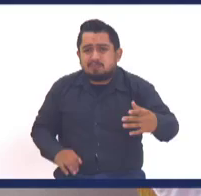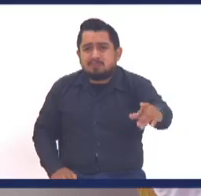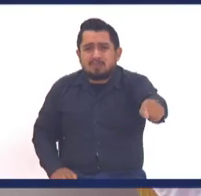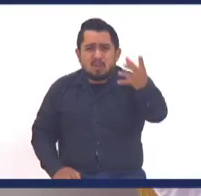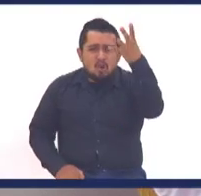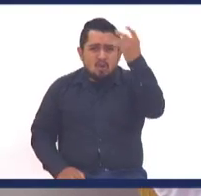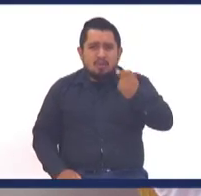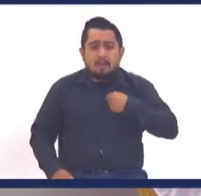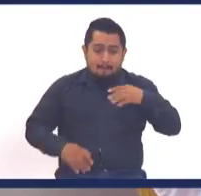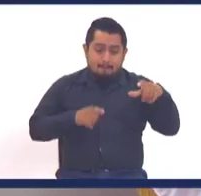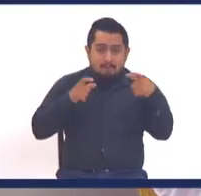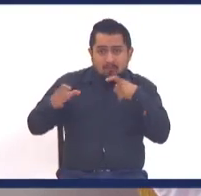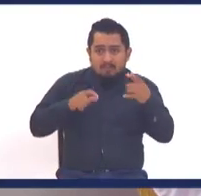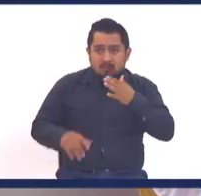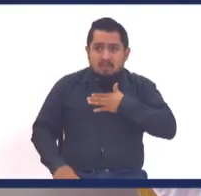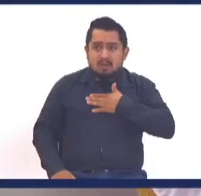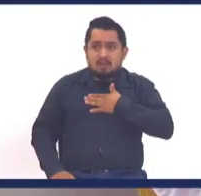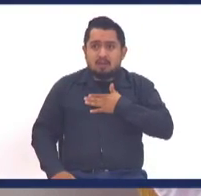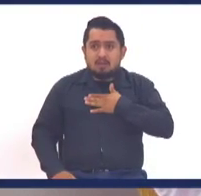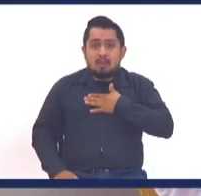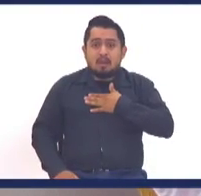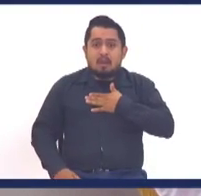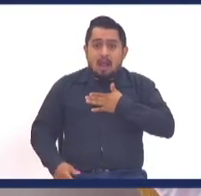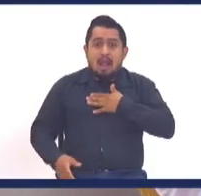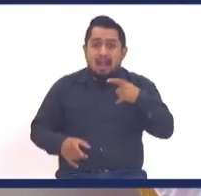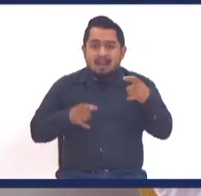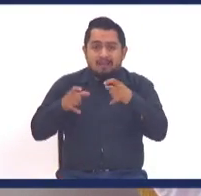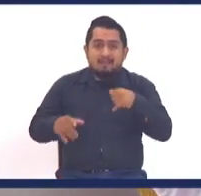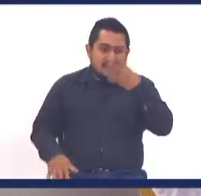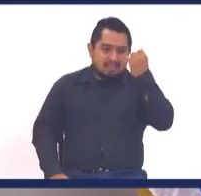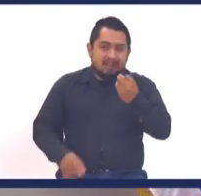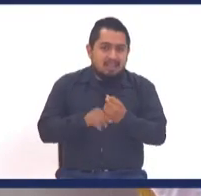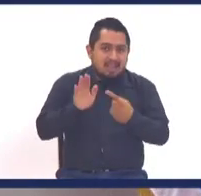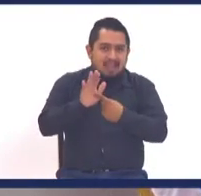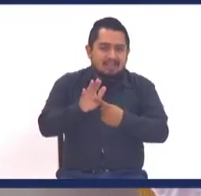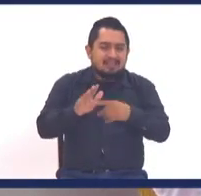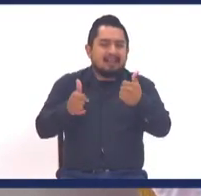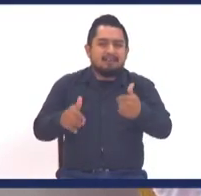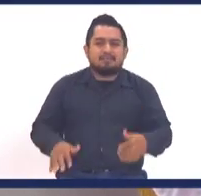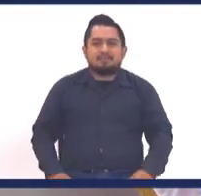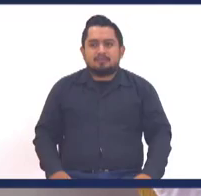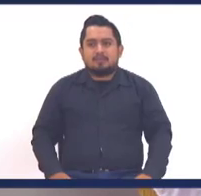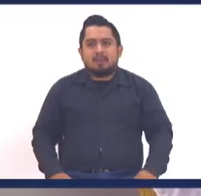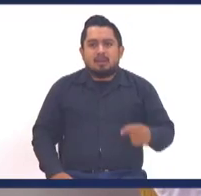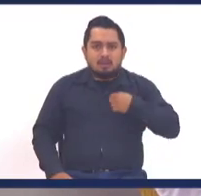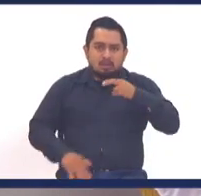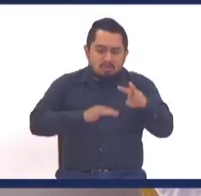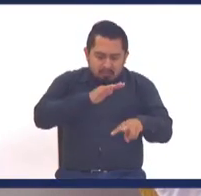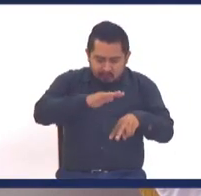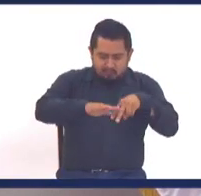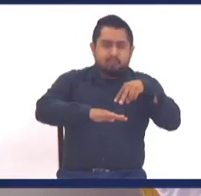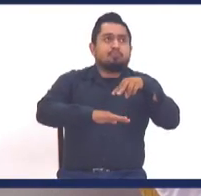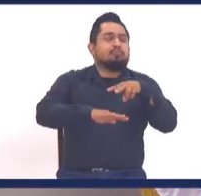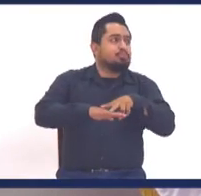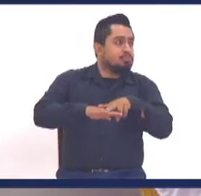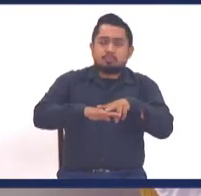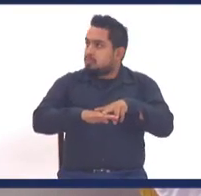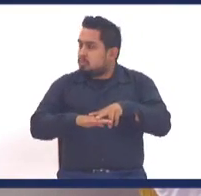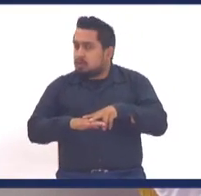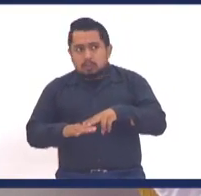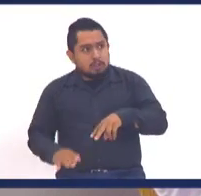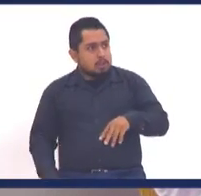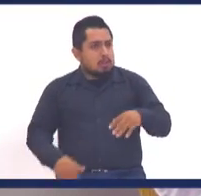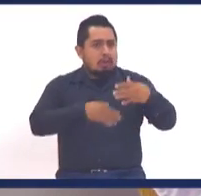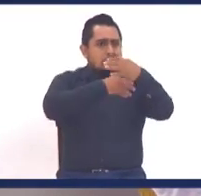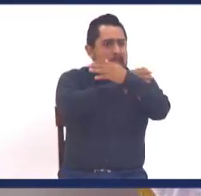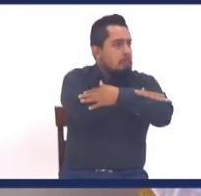que un día de mi cumpleaños, anoten la fecha hermanitos, por favor, yo me desperté, nadie